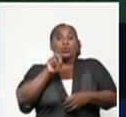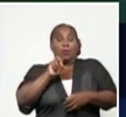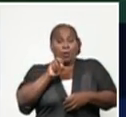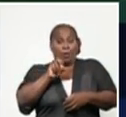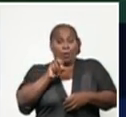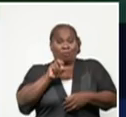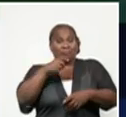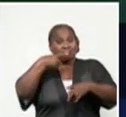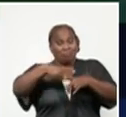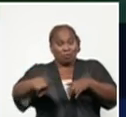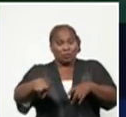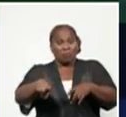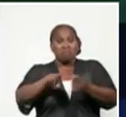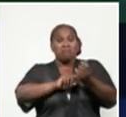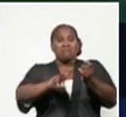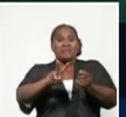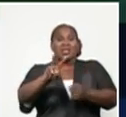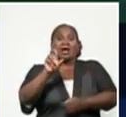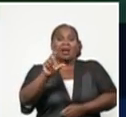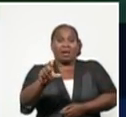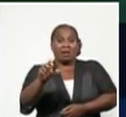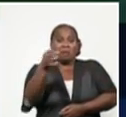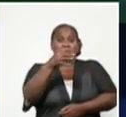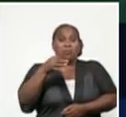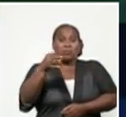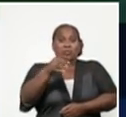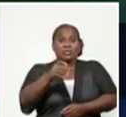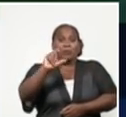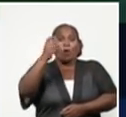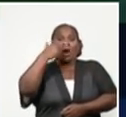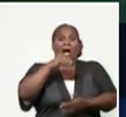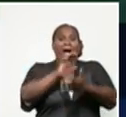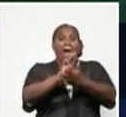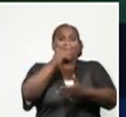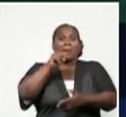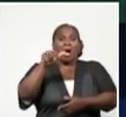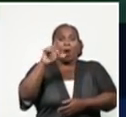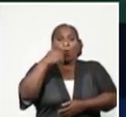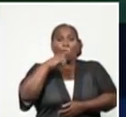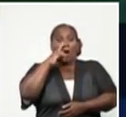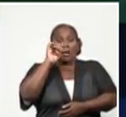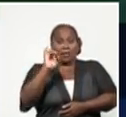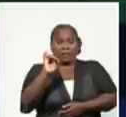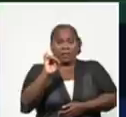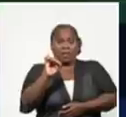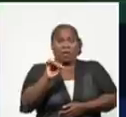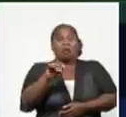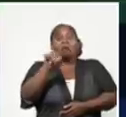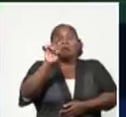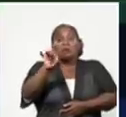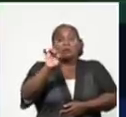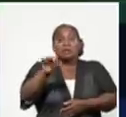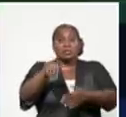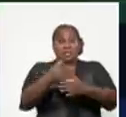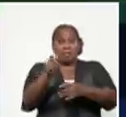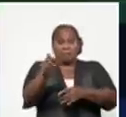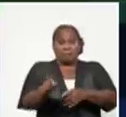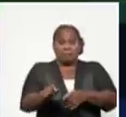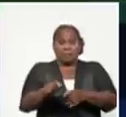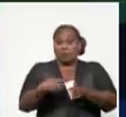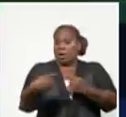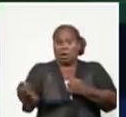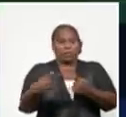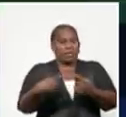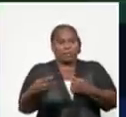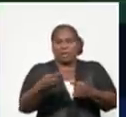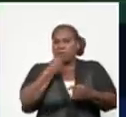en la provincia de Villa Clara, que es el municipio de Camajuaní. Se abre con cuarentena para este lugar, fundamentalmente dos consejos populares